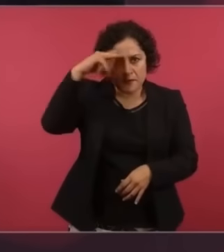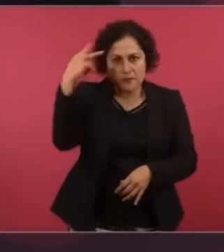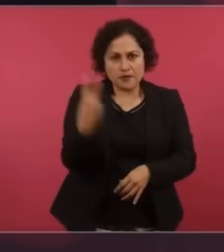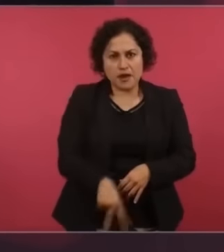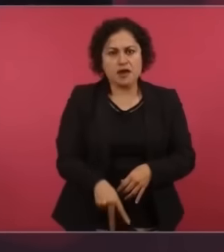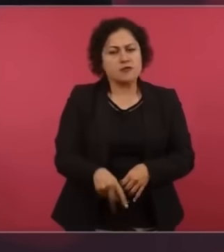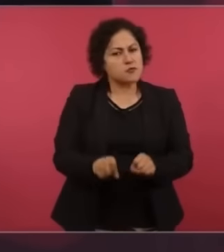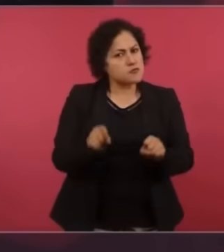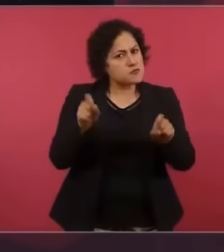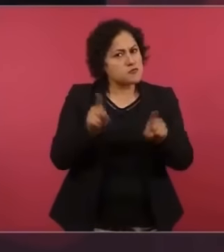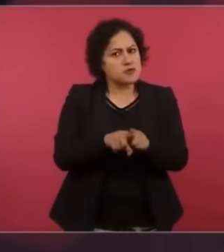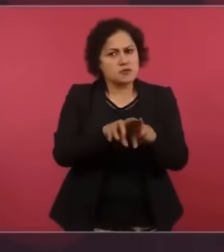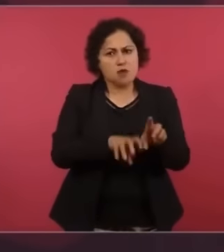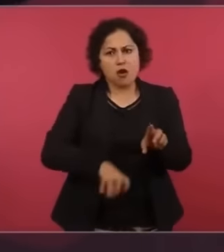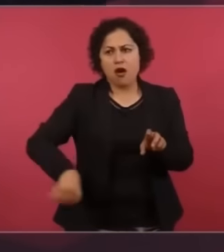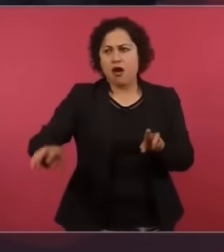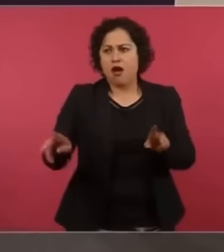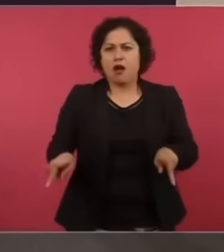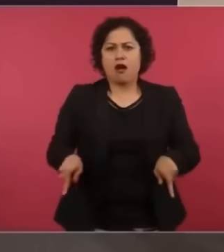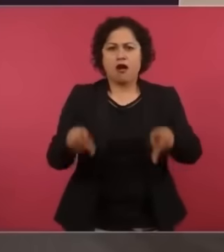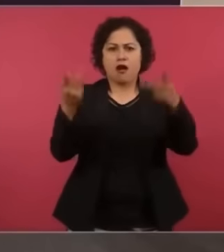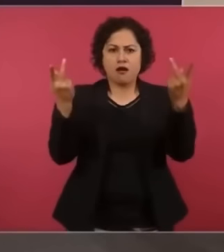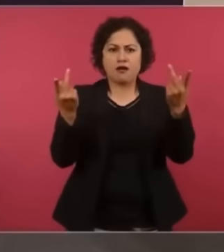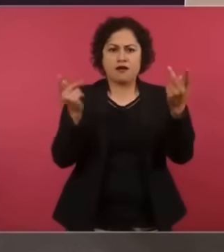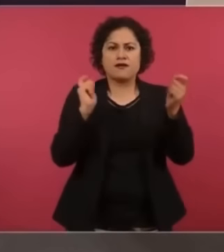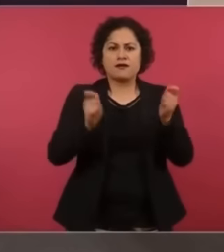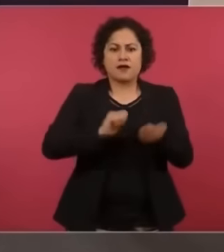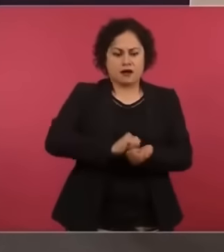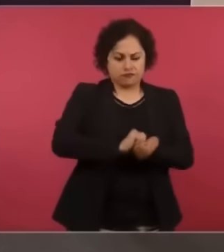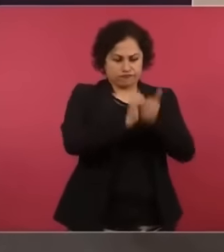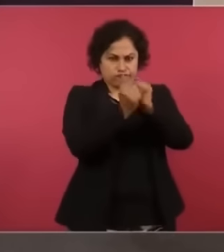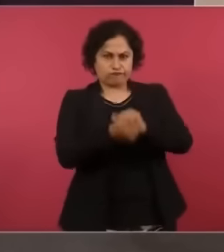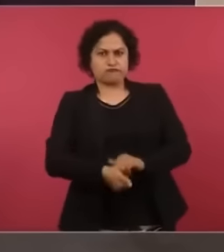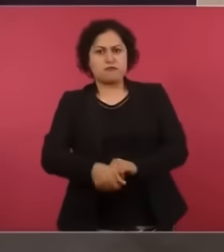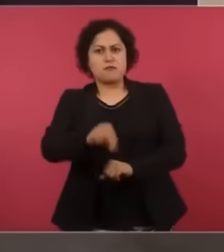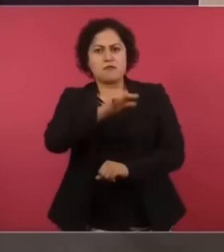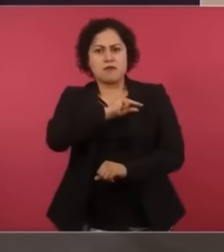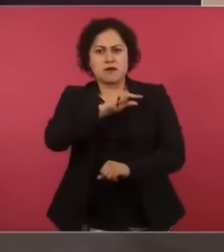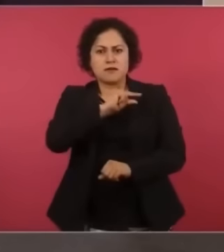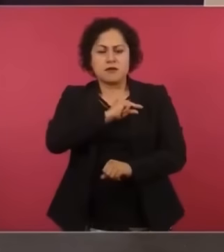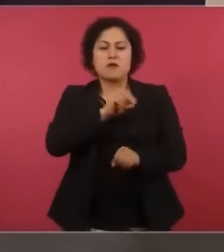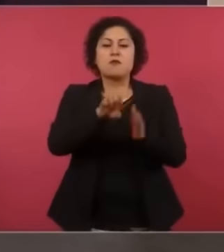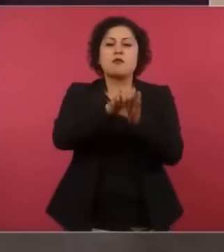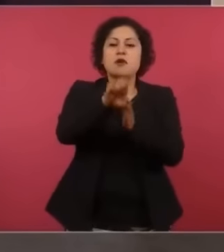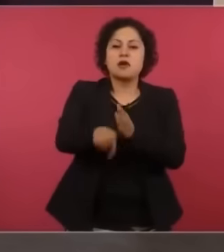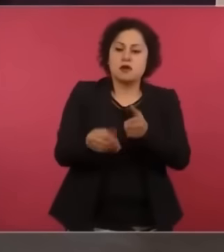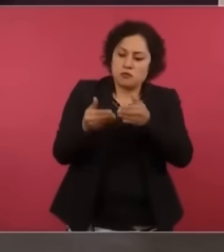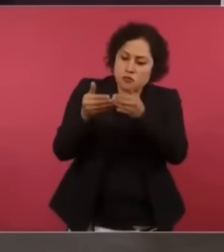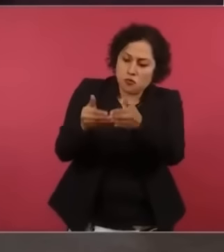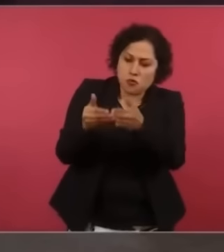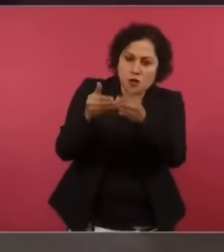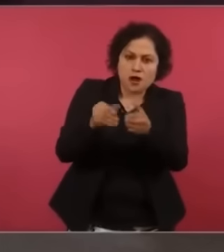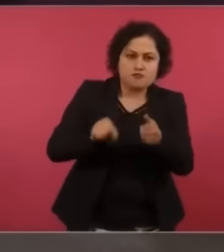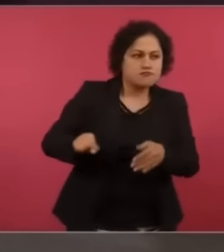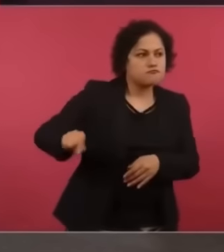Entonces, una gran privatización, los puertos, los aeropuertos,